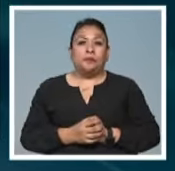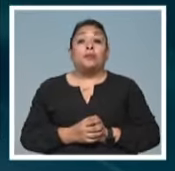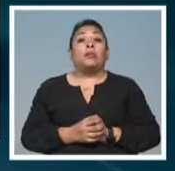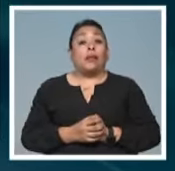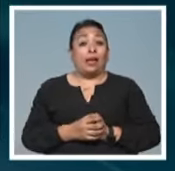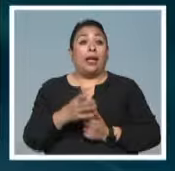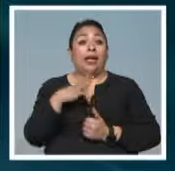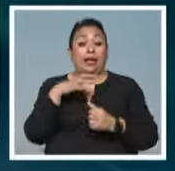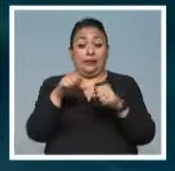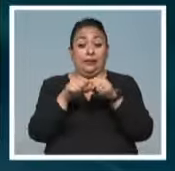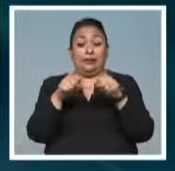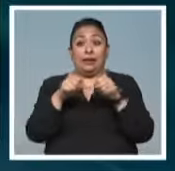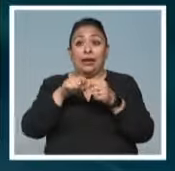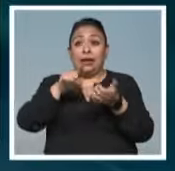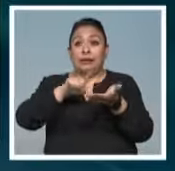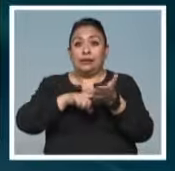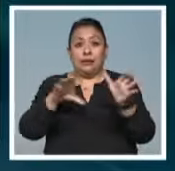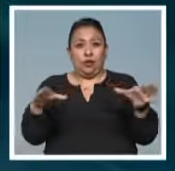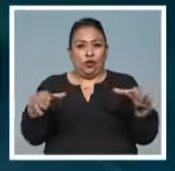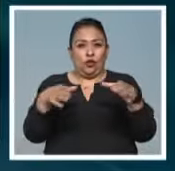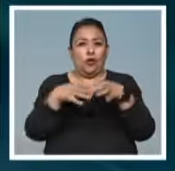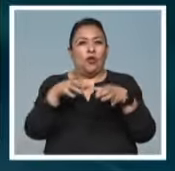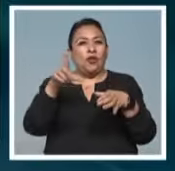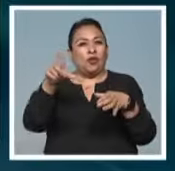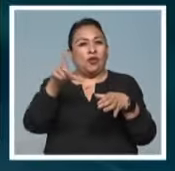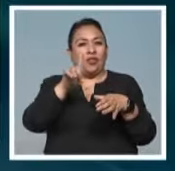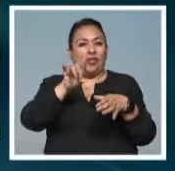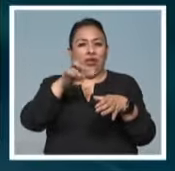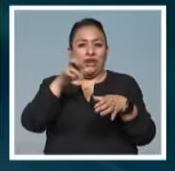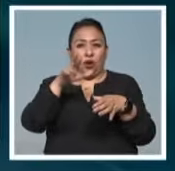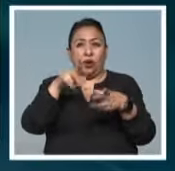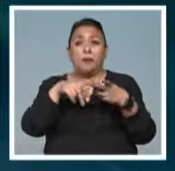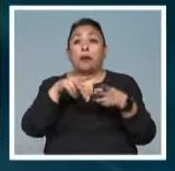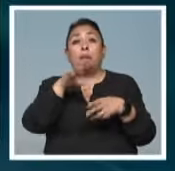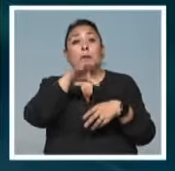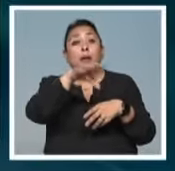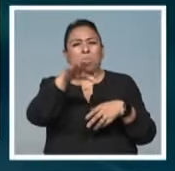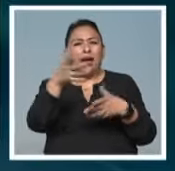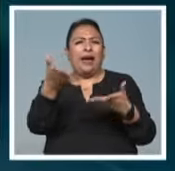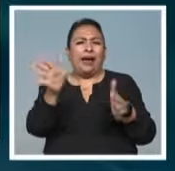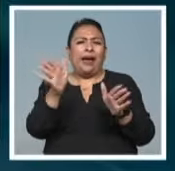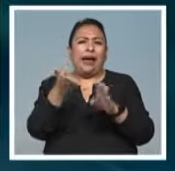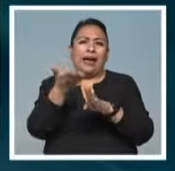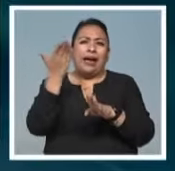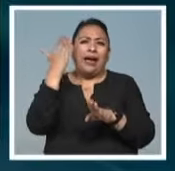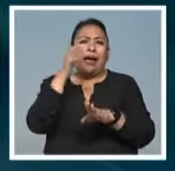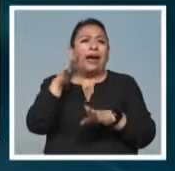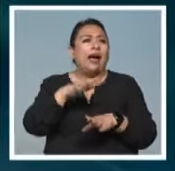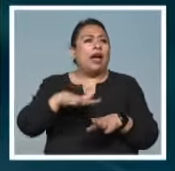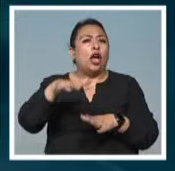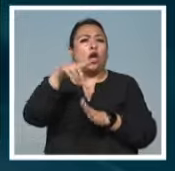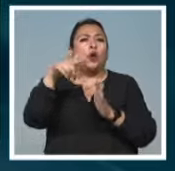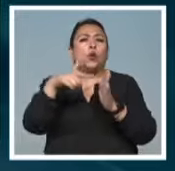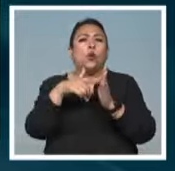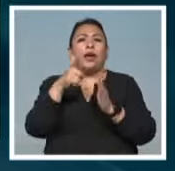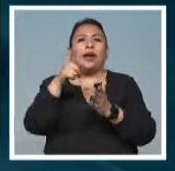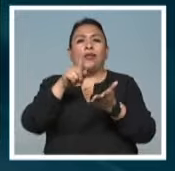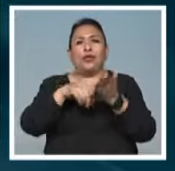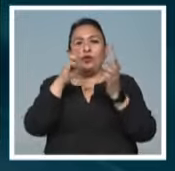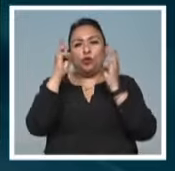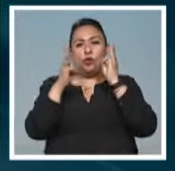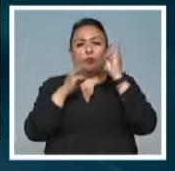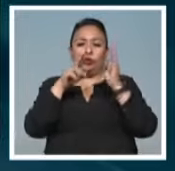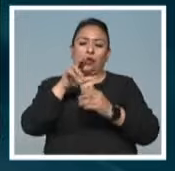Además de las salas que albergan la colección que dejó Diego Rivera y los recorridos que ya realizan por la reserva ecológica que tiene el Museo